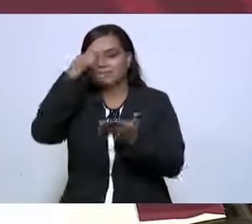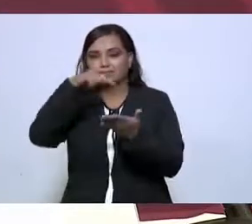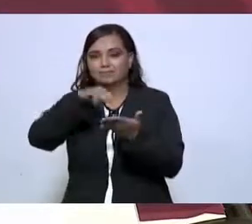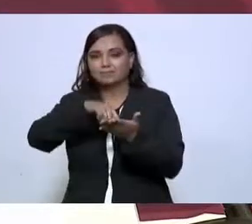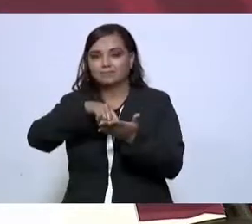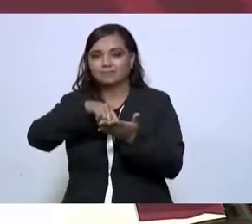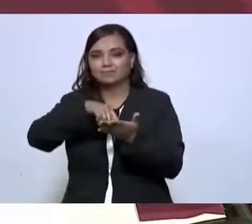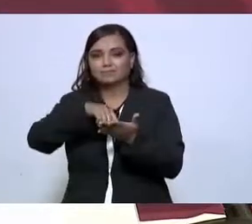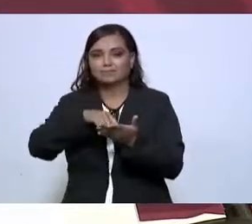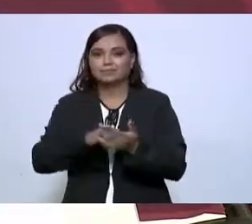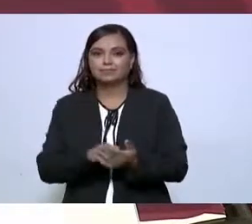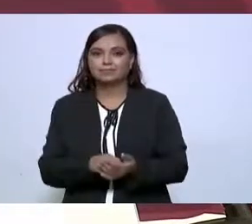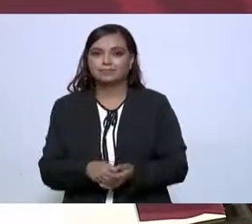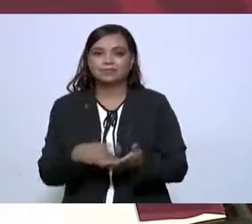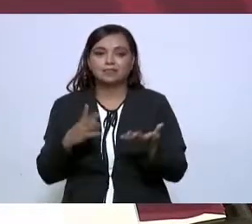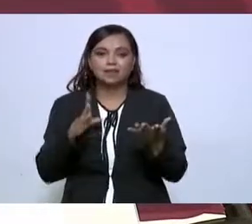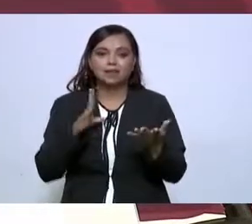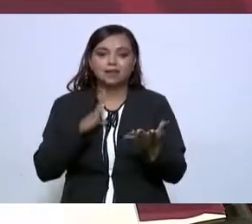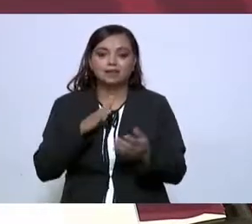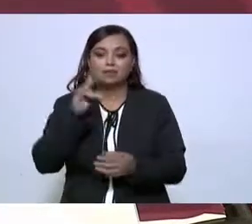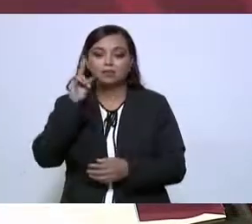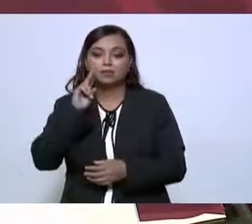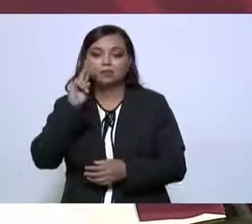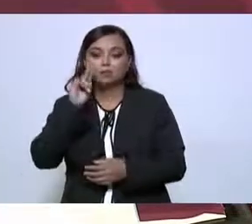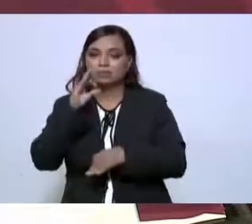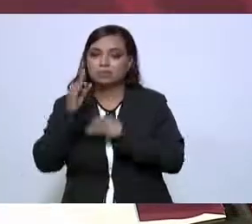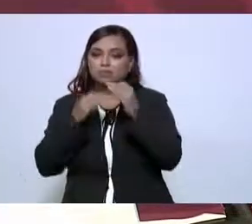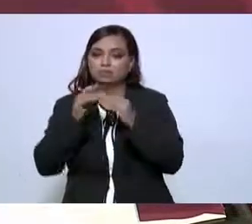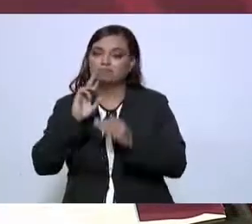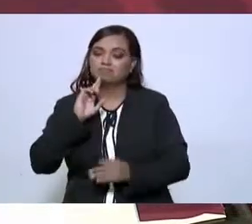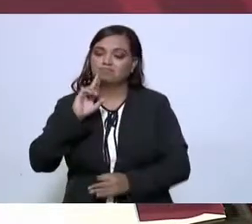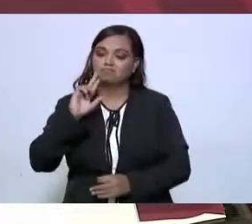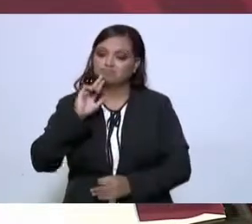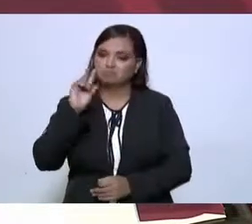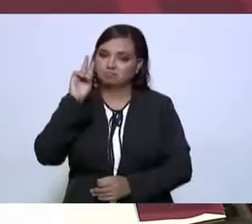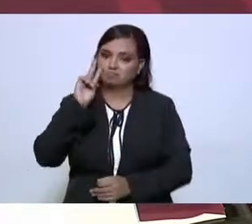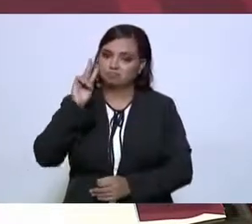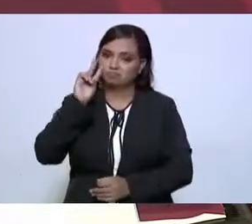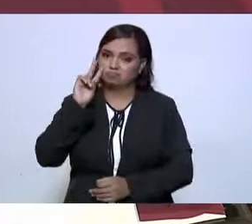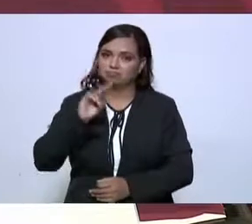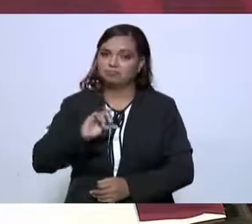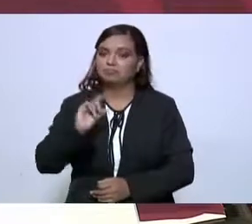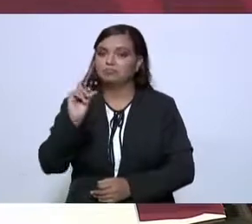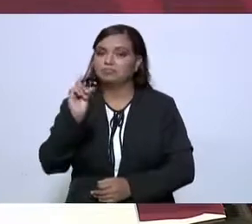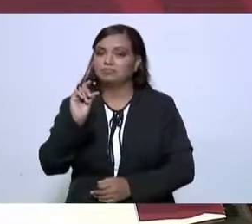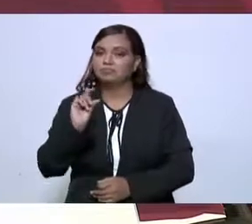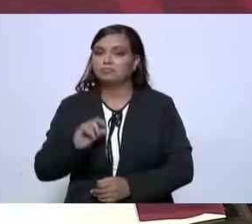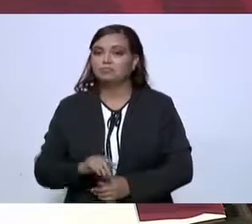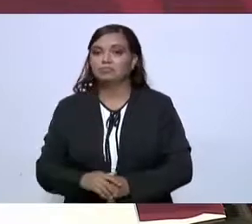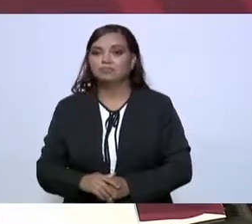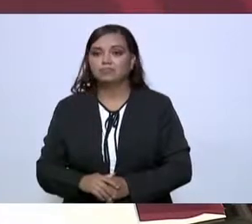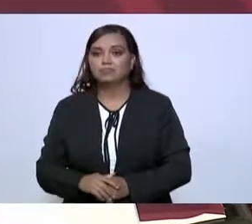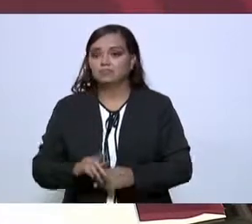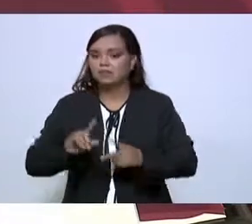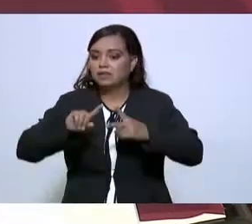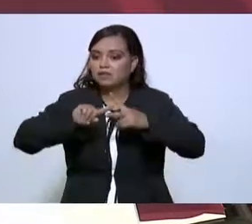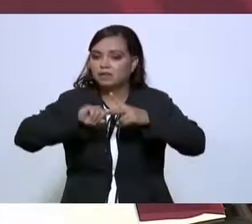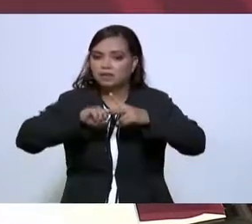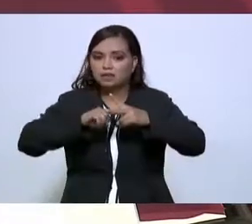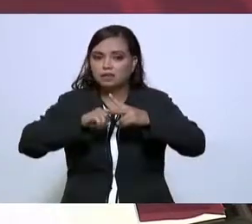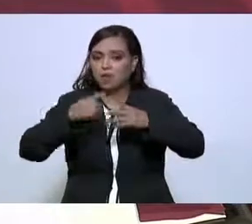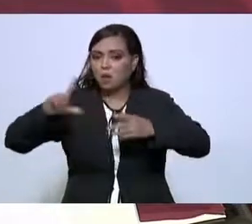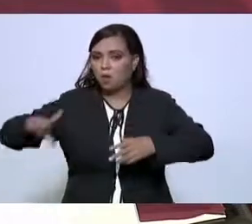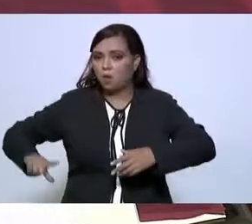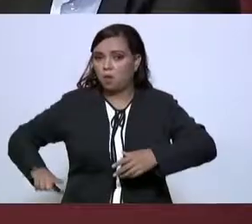han quedado de manifiesto los resultados. Desde que llegamos al gobierno